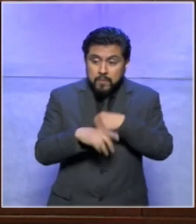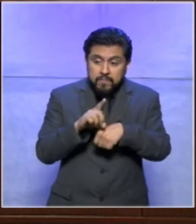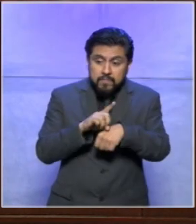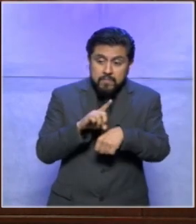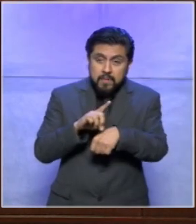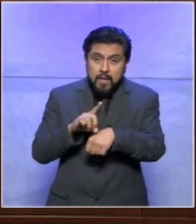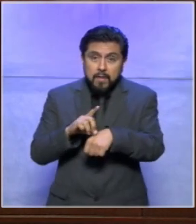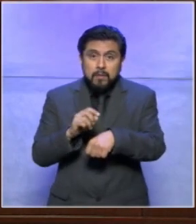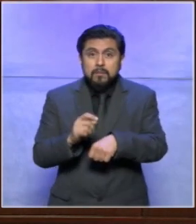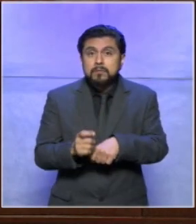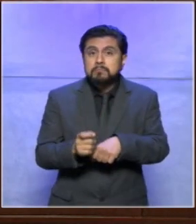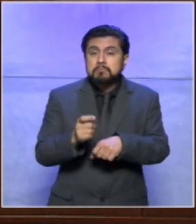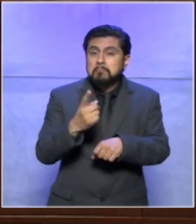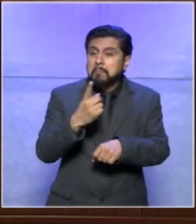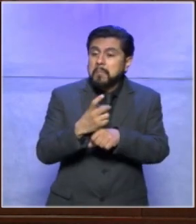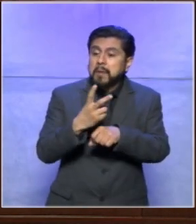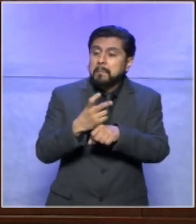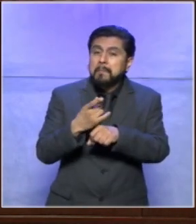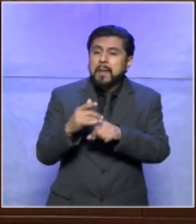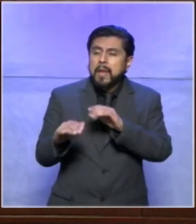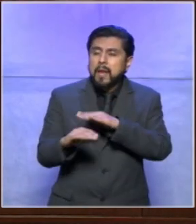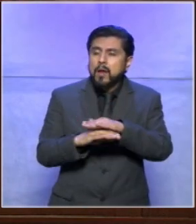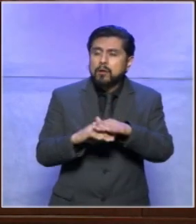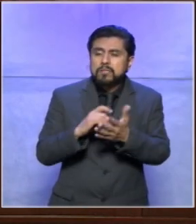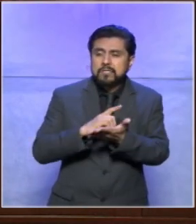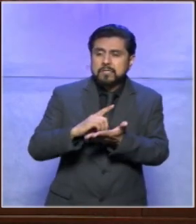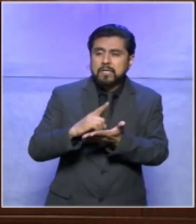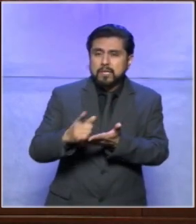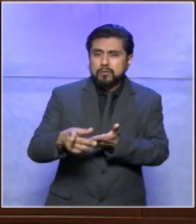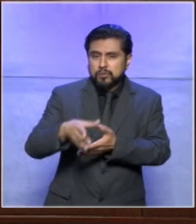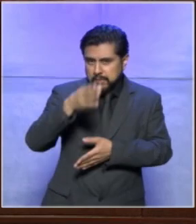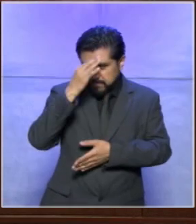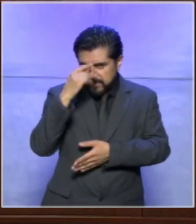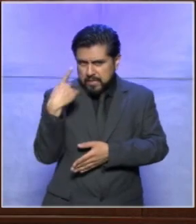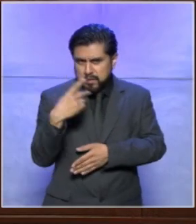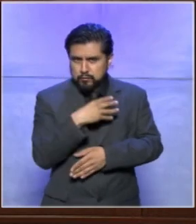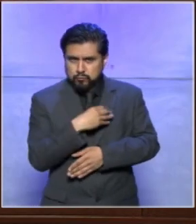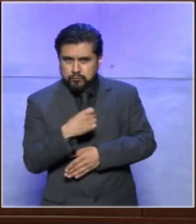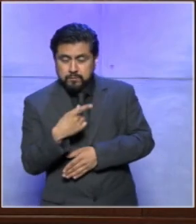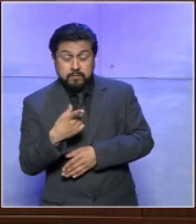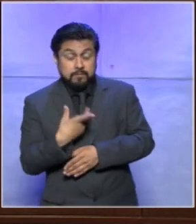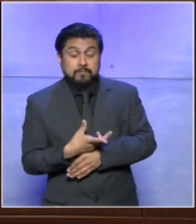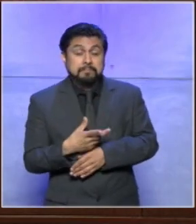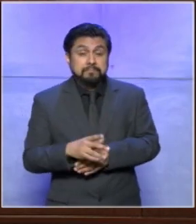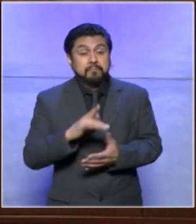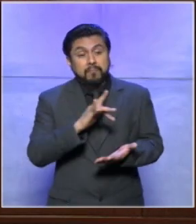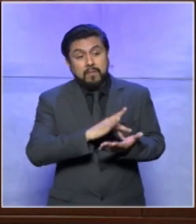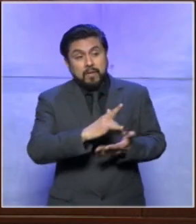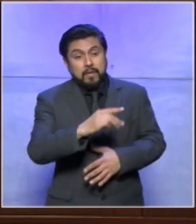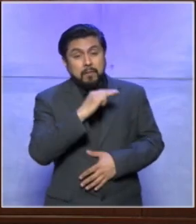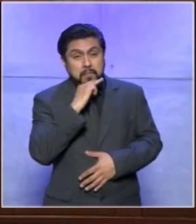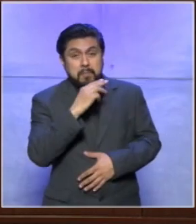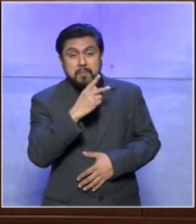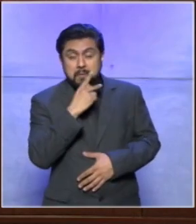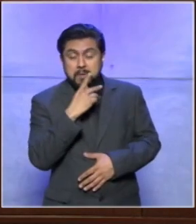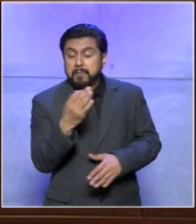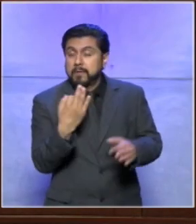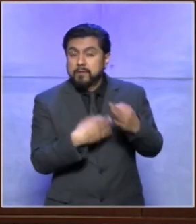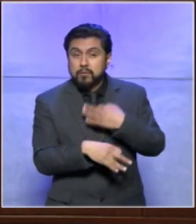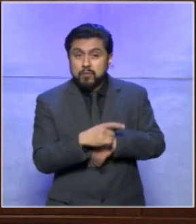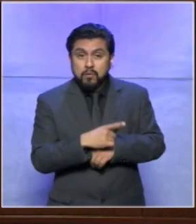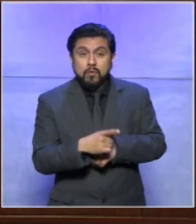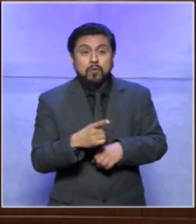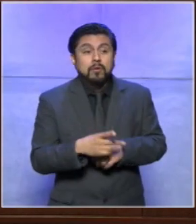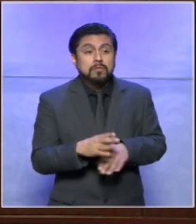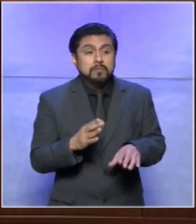de los primeros derechos así es que es muy importante también la colaboración de los papás y en este momento pues agradecer a los padres de familia que han